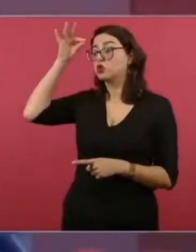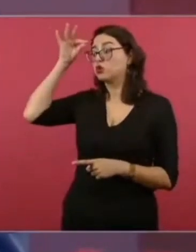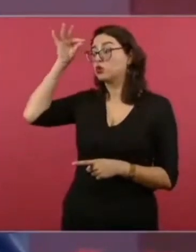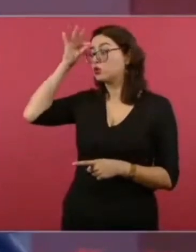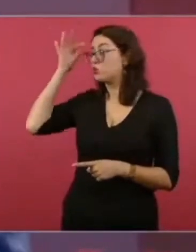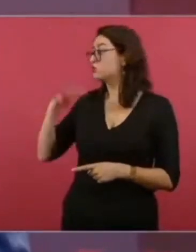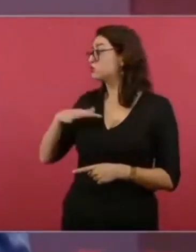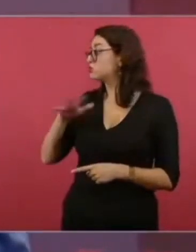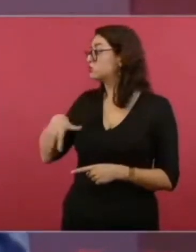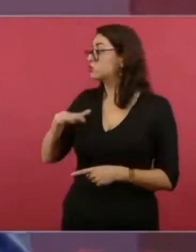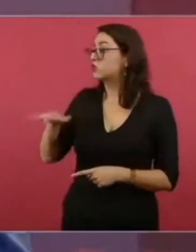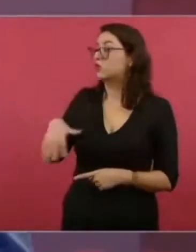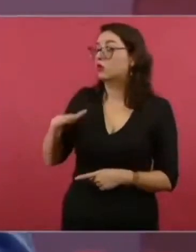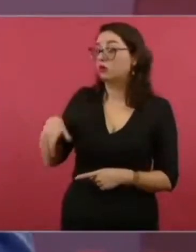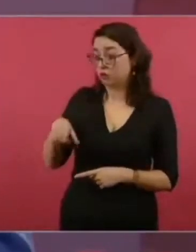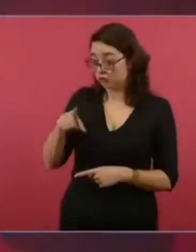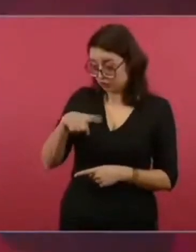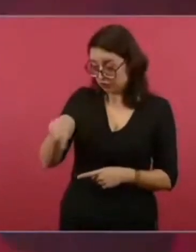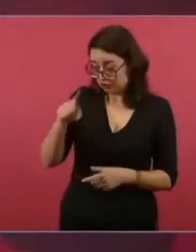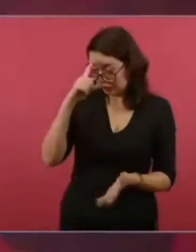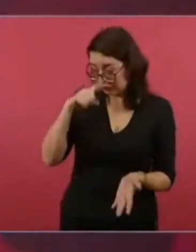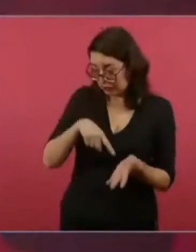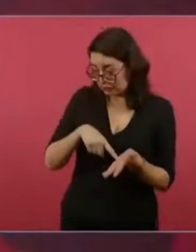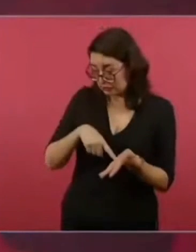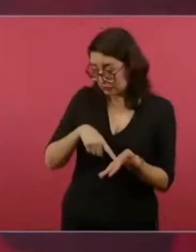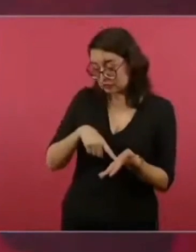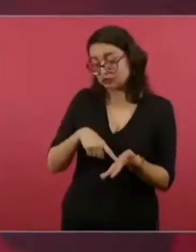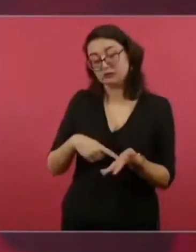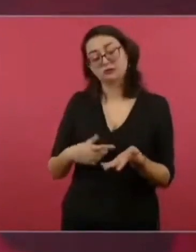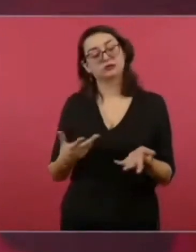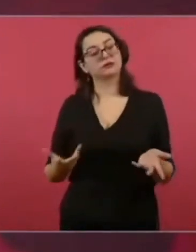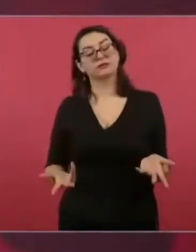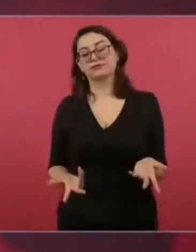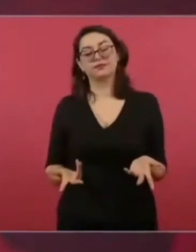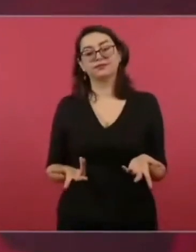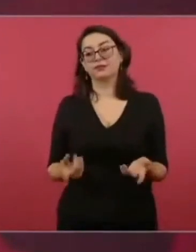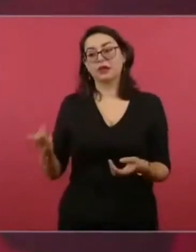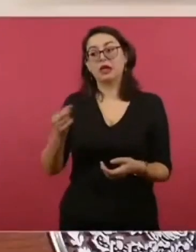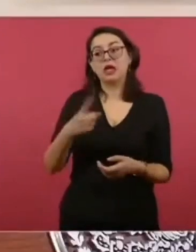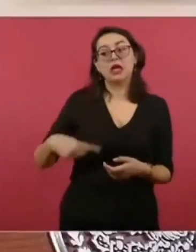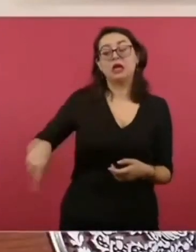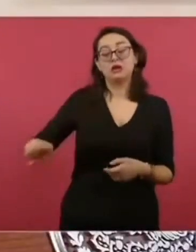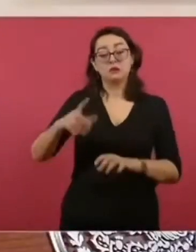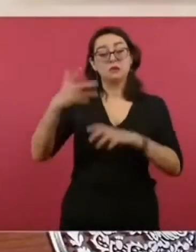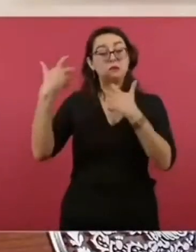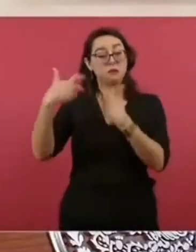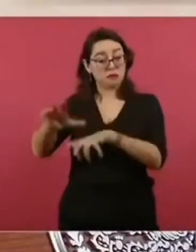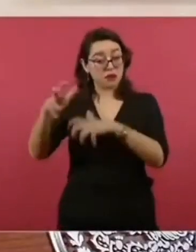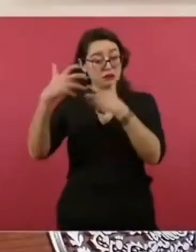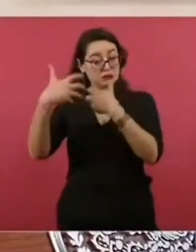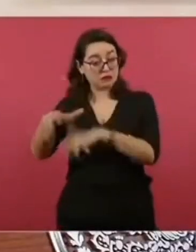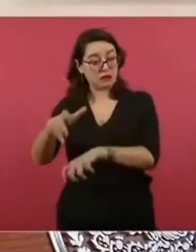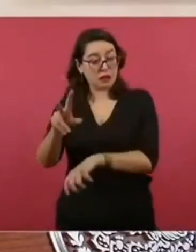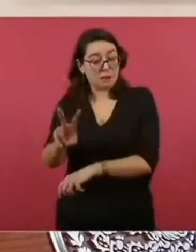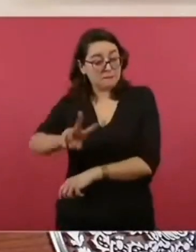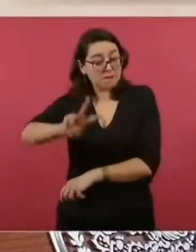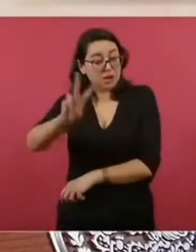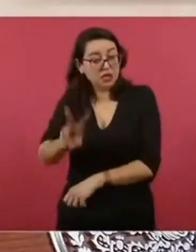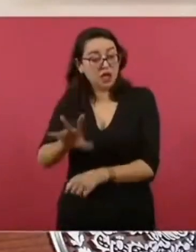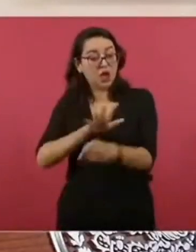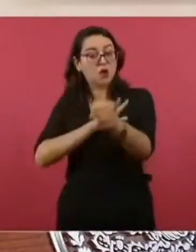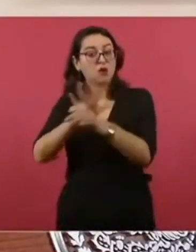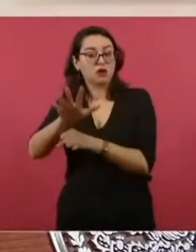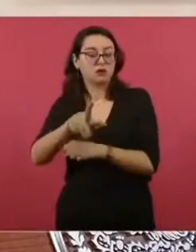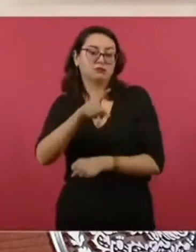No. El asunto es que están dos detenidos y que quieren que